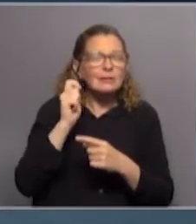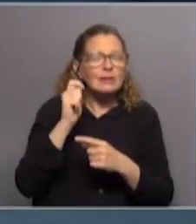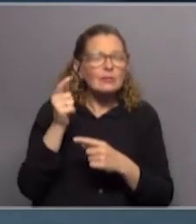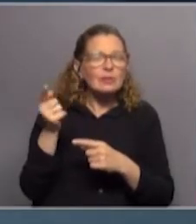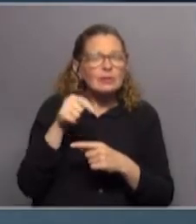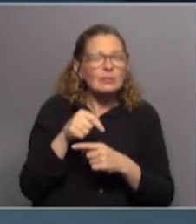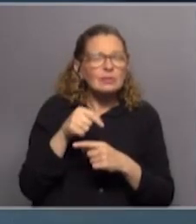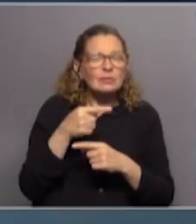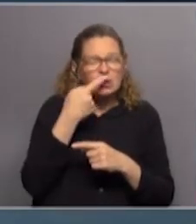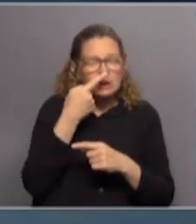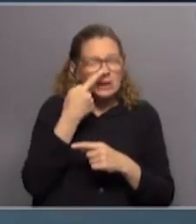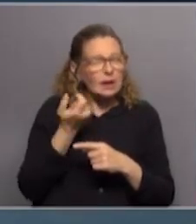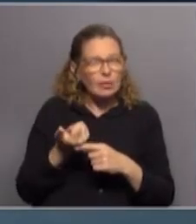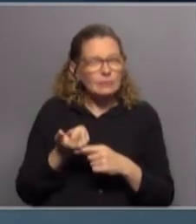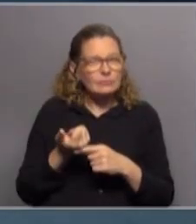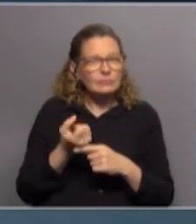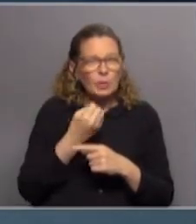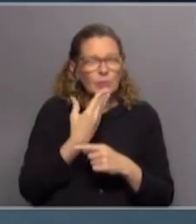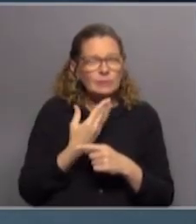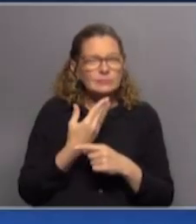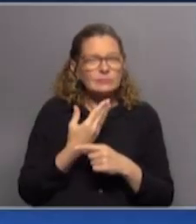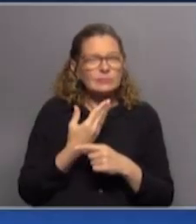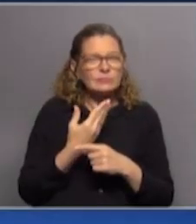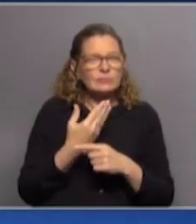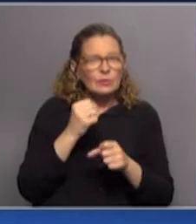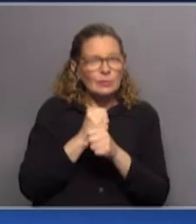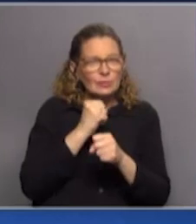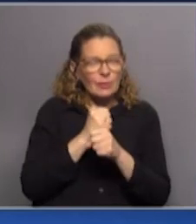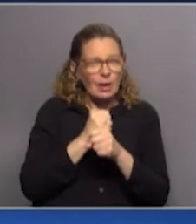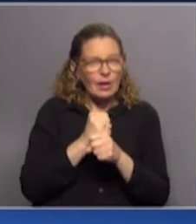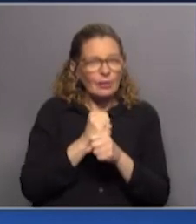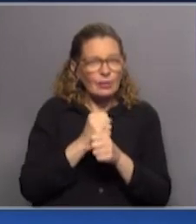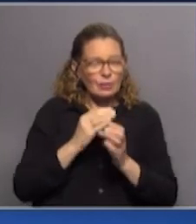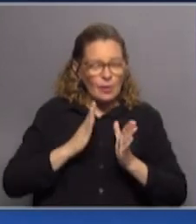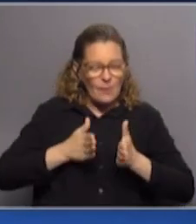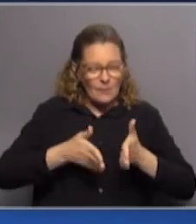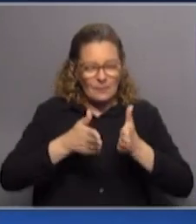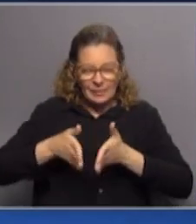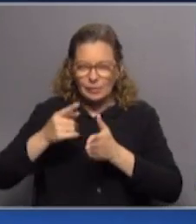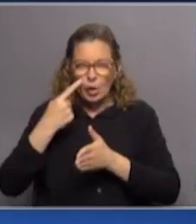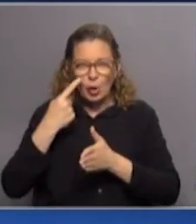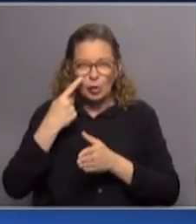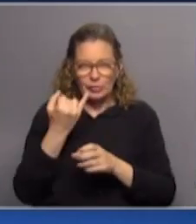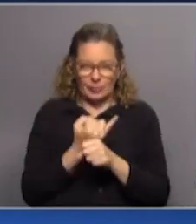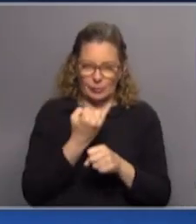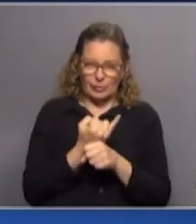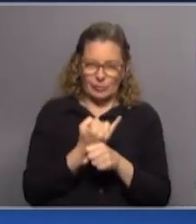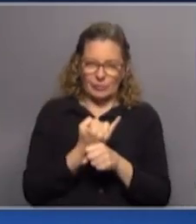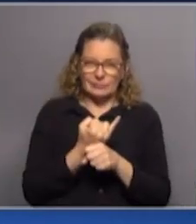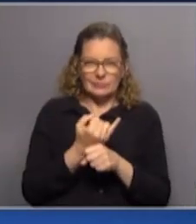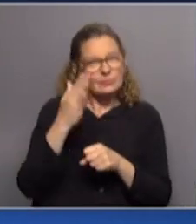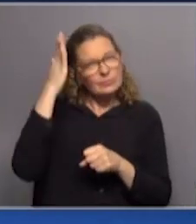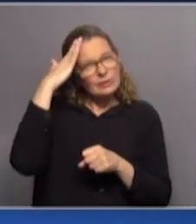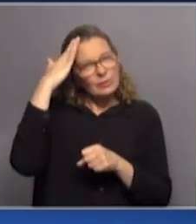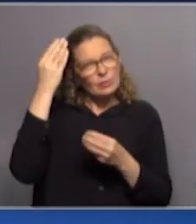vendrían a representar ese interés? Y bueno, nosotros como trabajadores en los pasillos conocemos la institución y